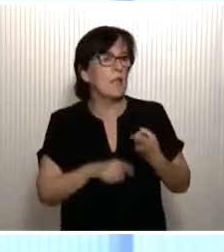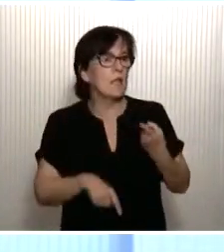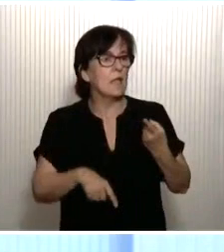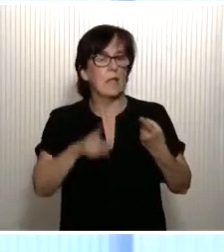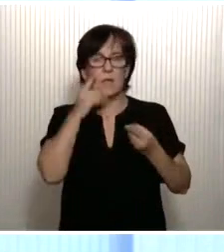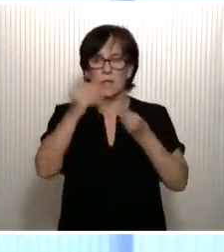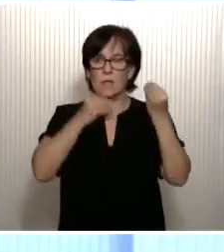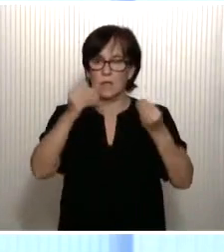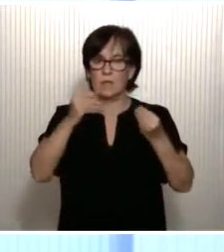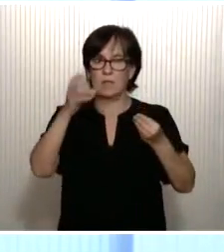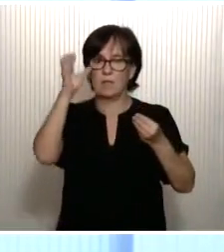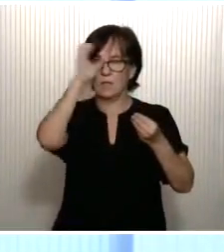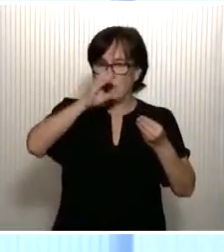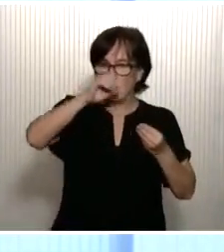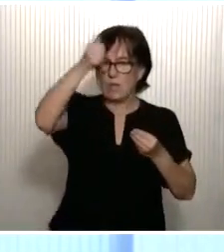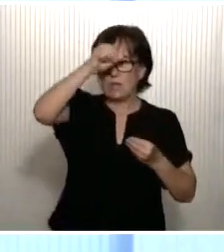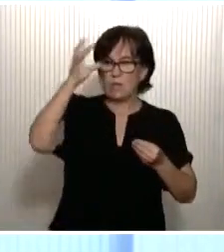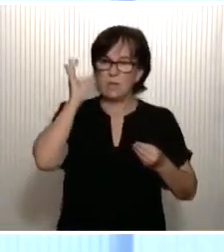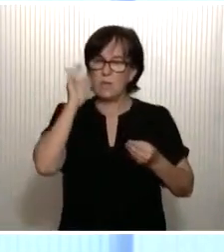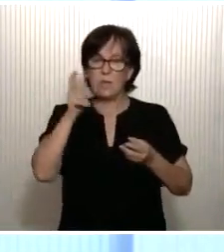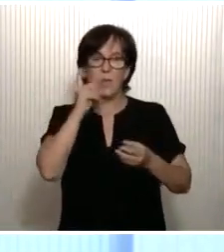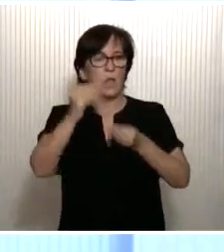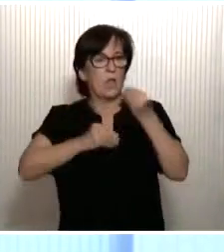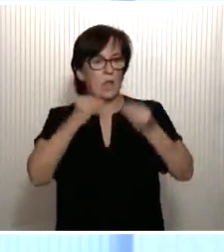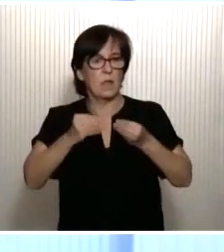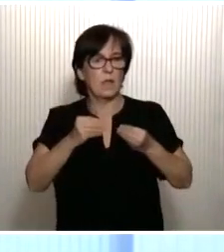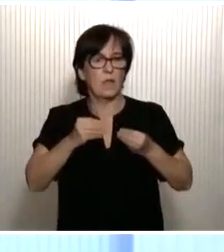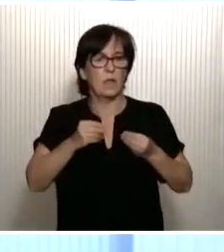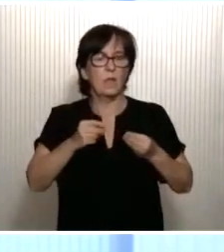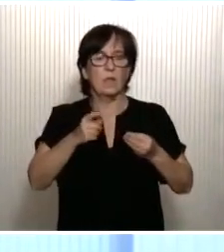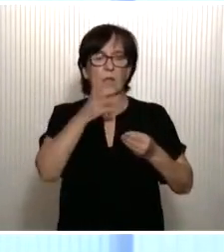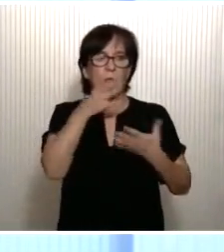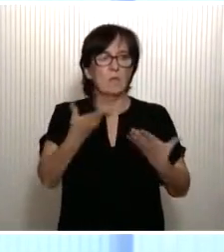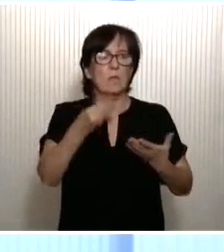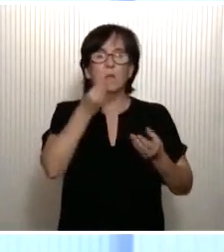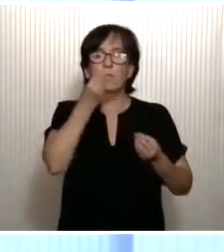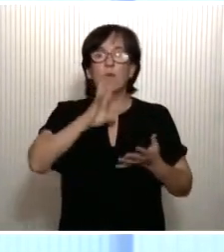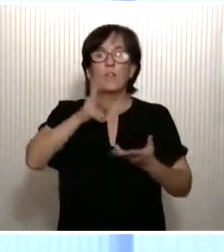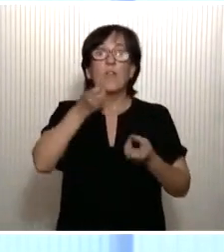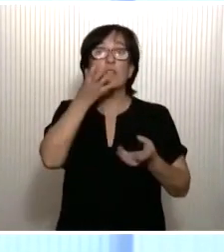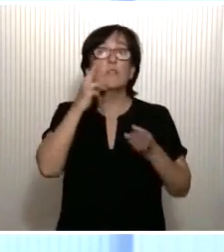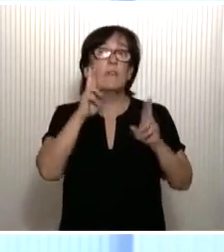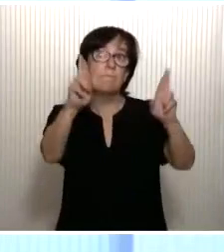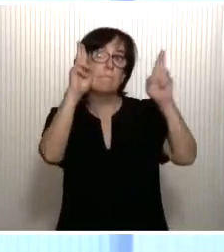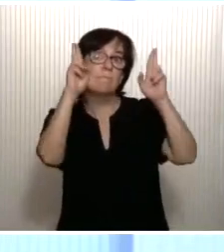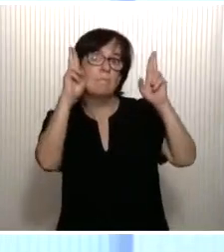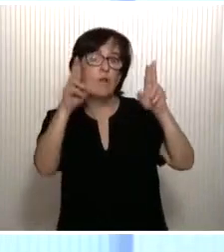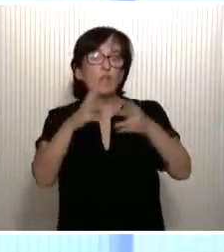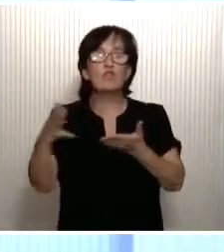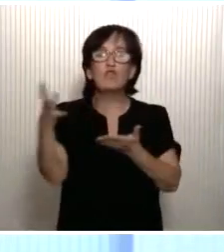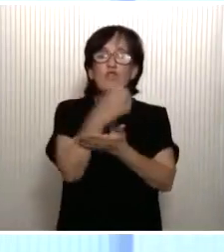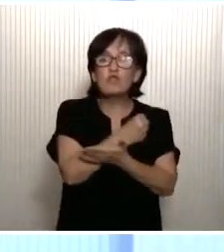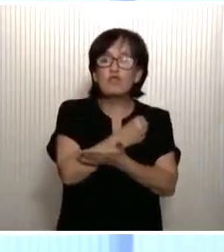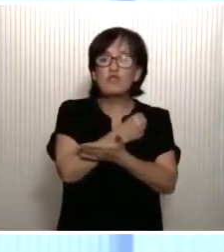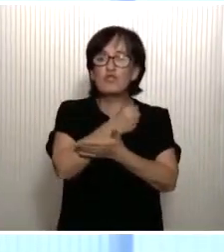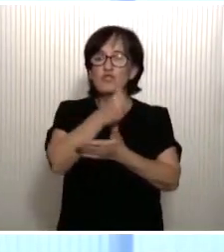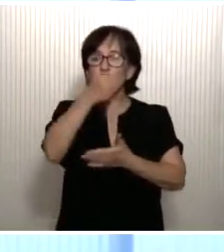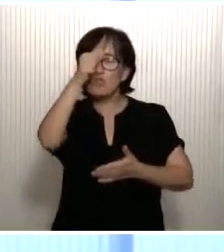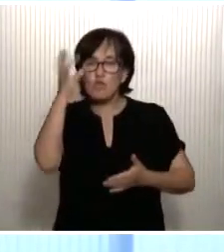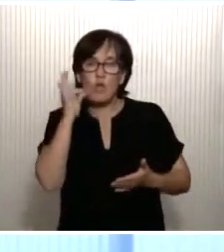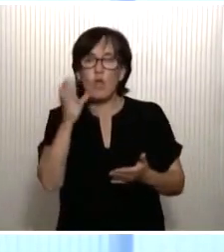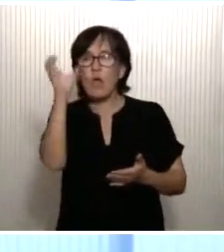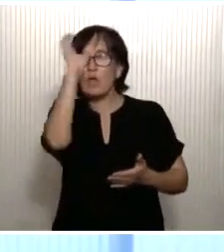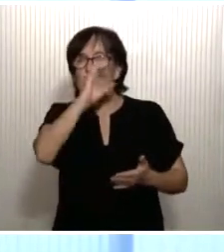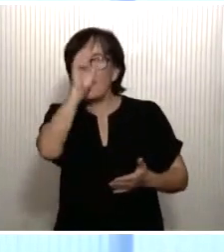interpela a los científicos y las científicas. A ver si nos dan una buena noticia pronto. De todos ellos. De todos los